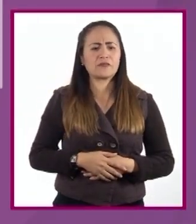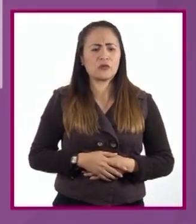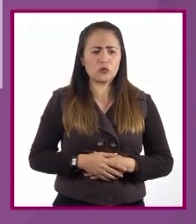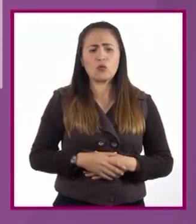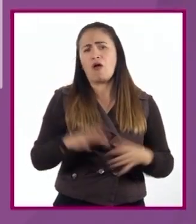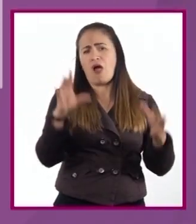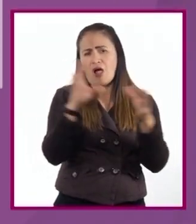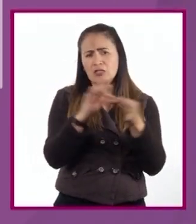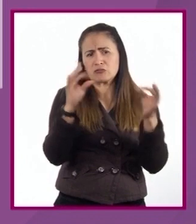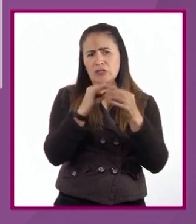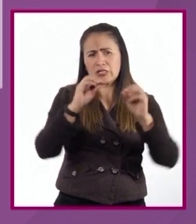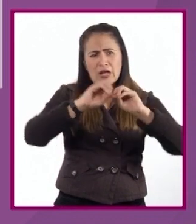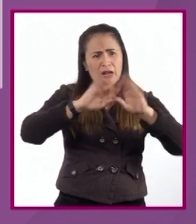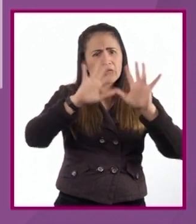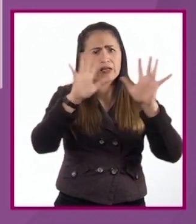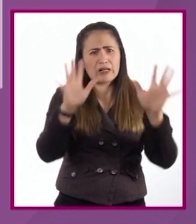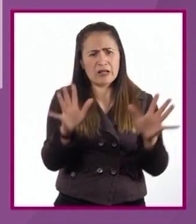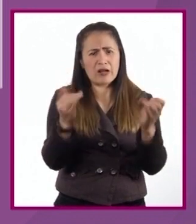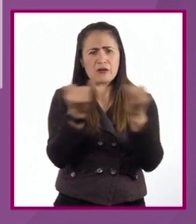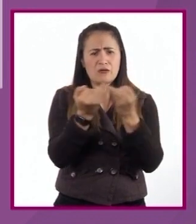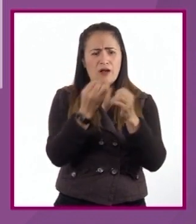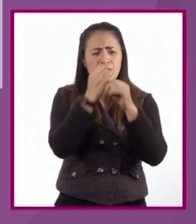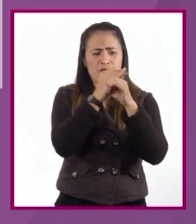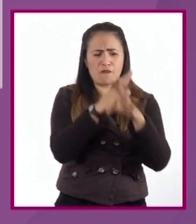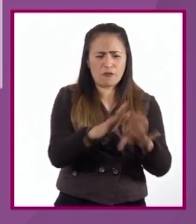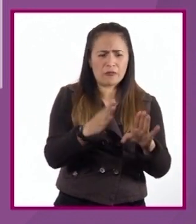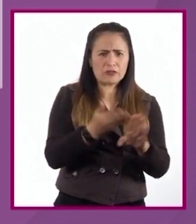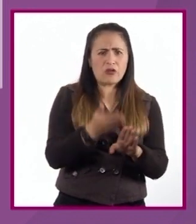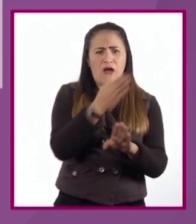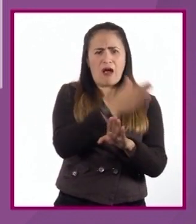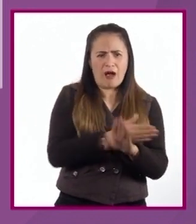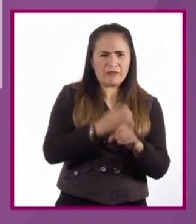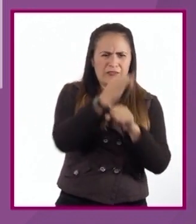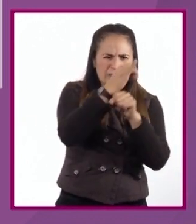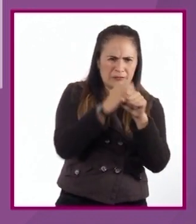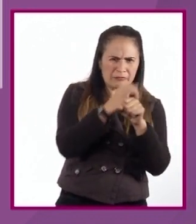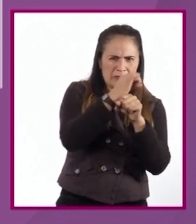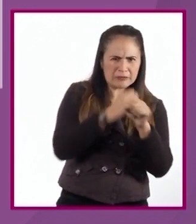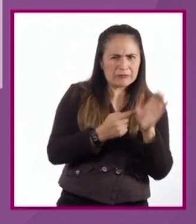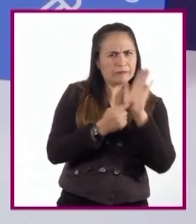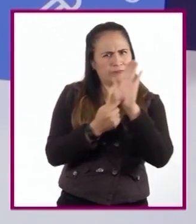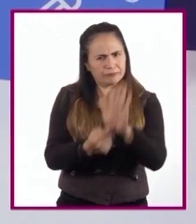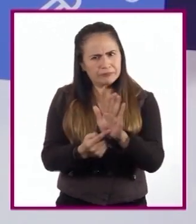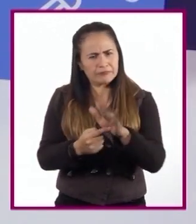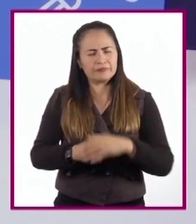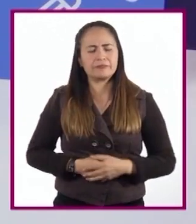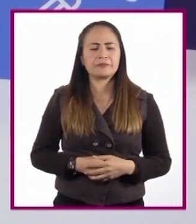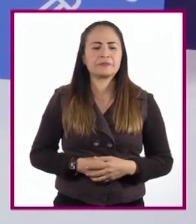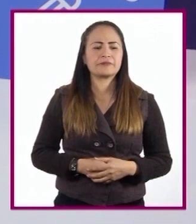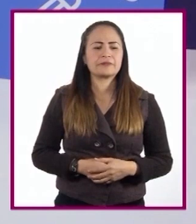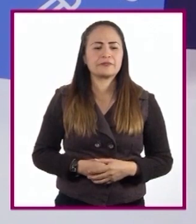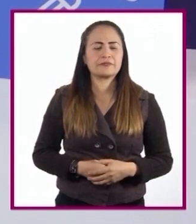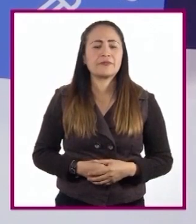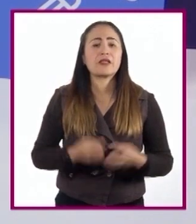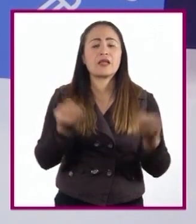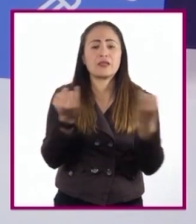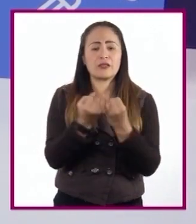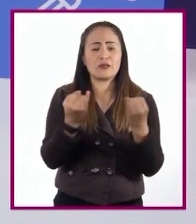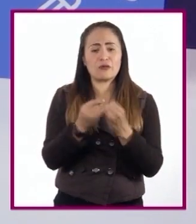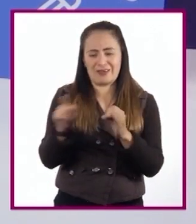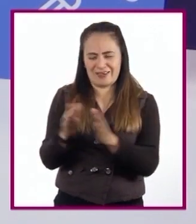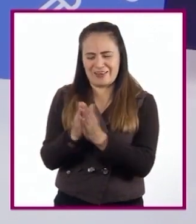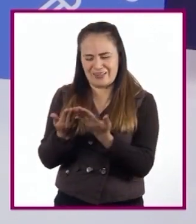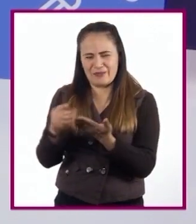argumentos y los sustenta en información analizada al debatir sobre un tema. También pueden realizar las actividades